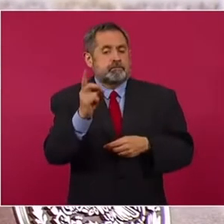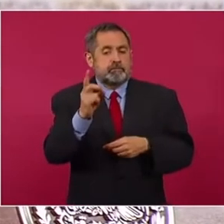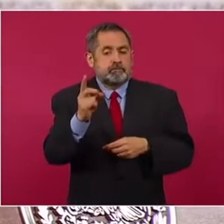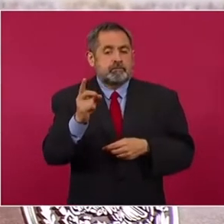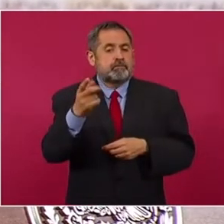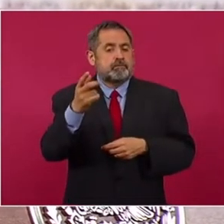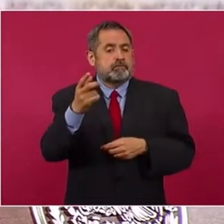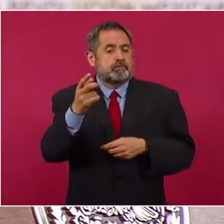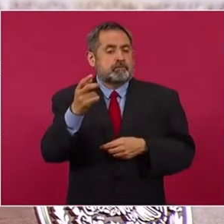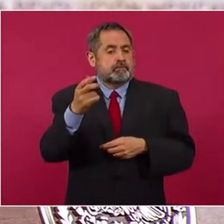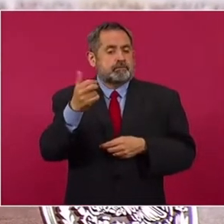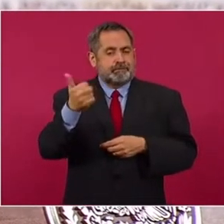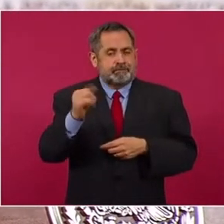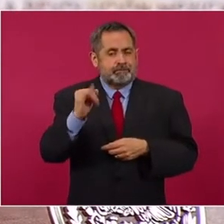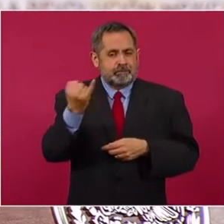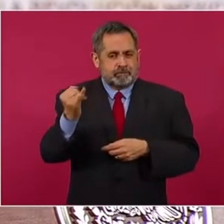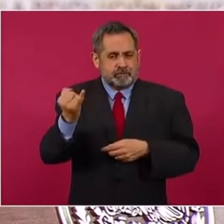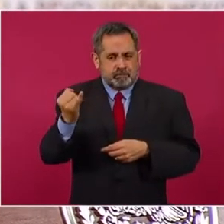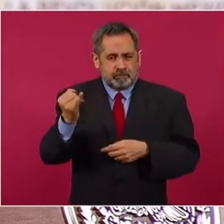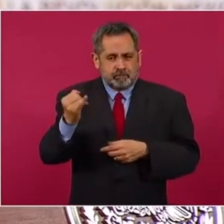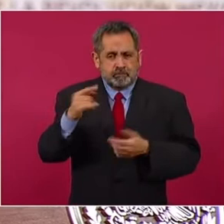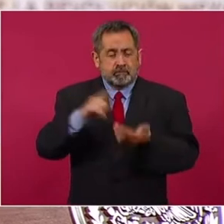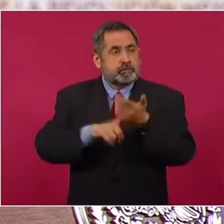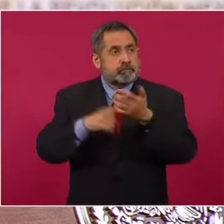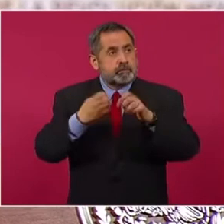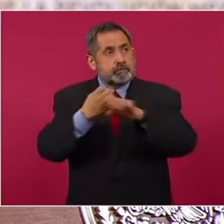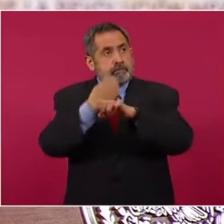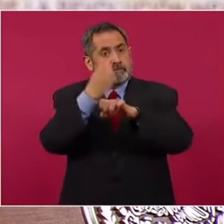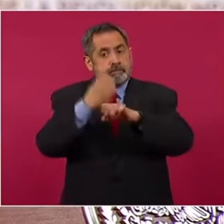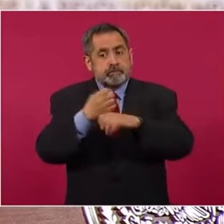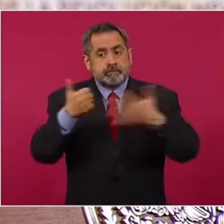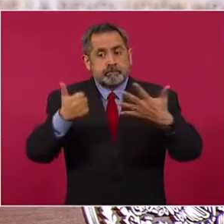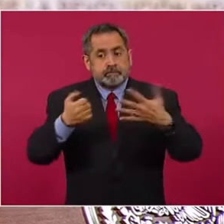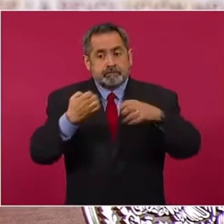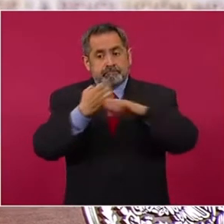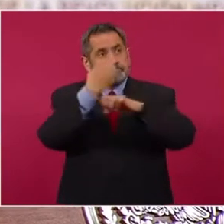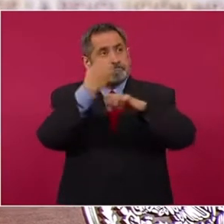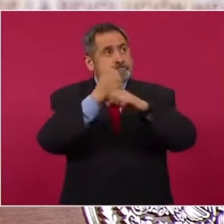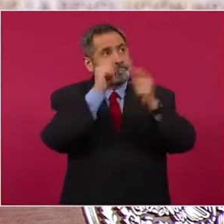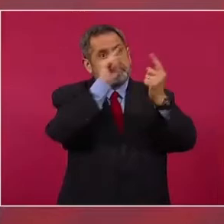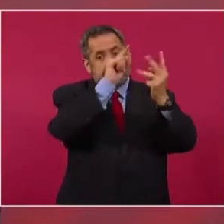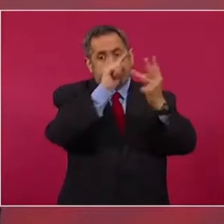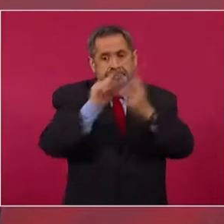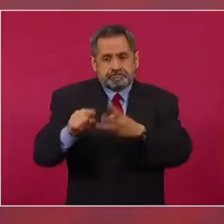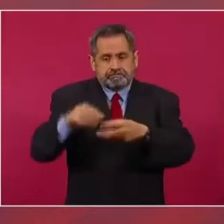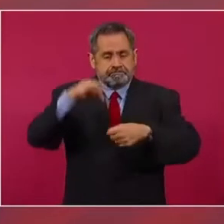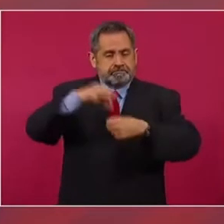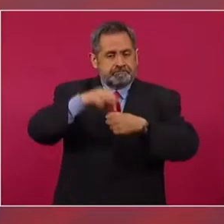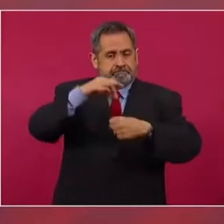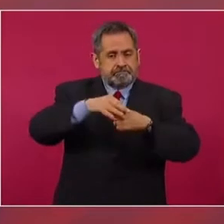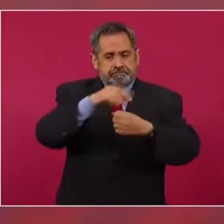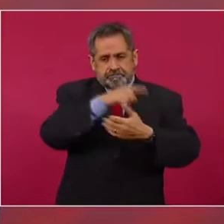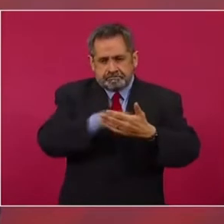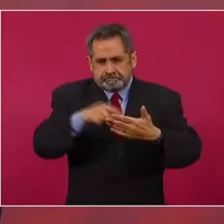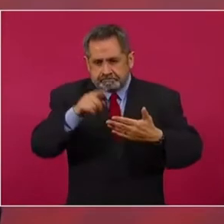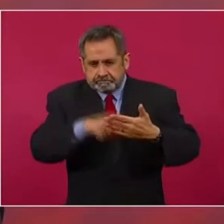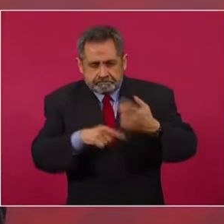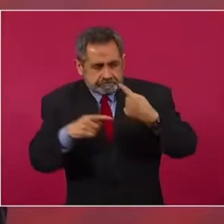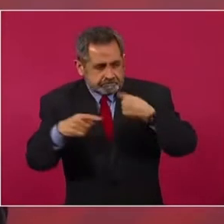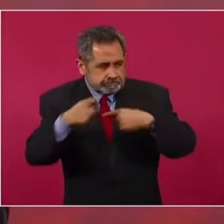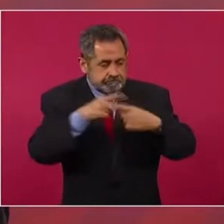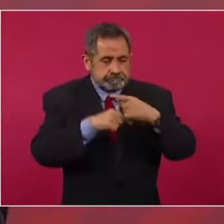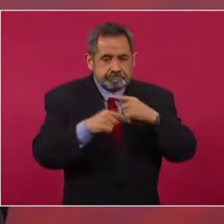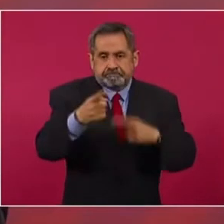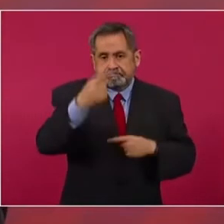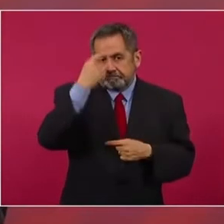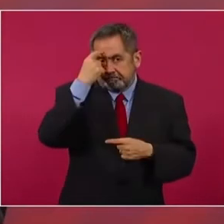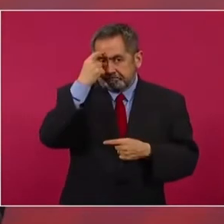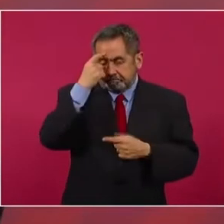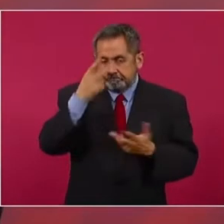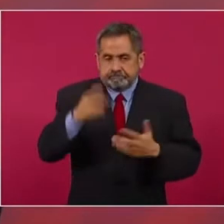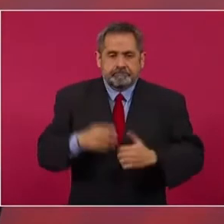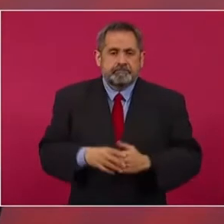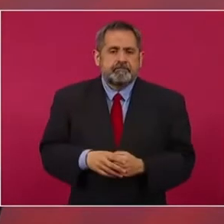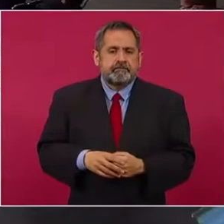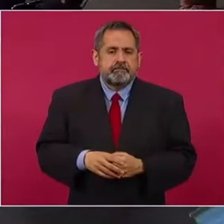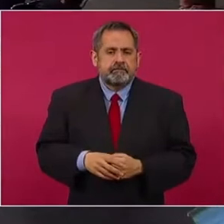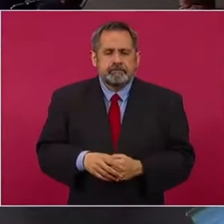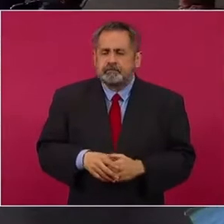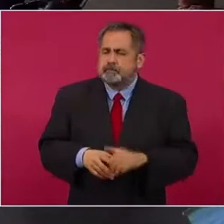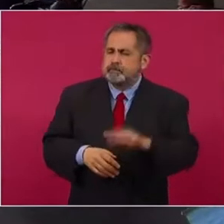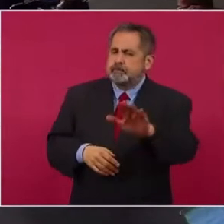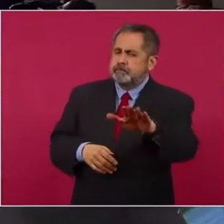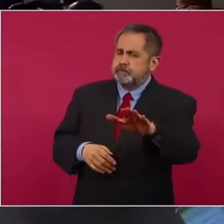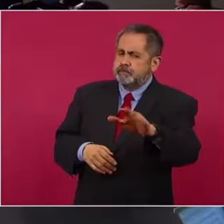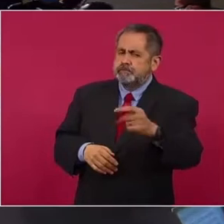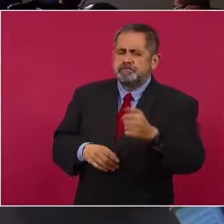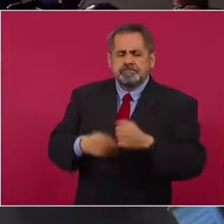estados de la República. Eso que se tenga presente, ¿no? Presidente, también